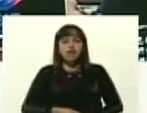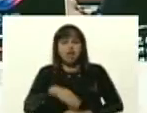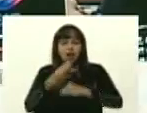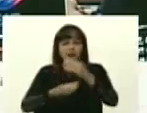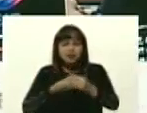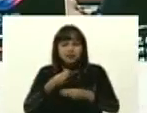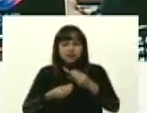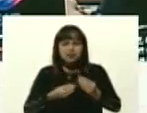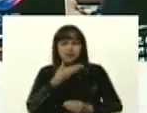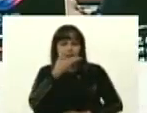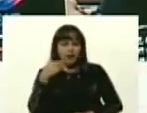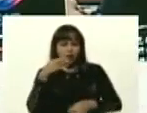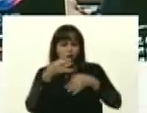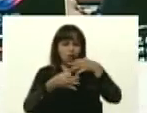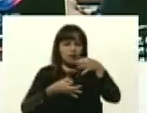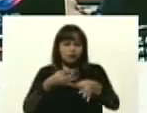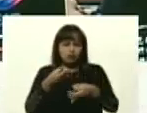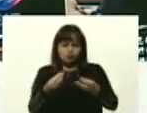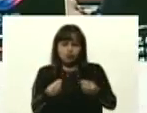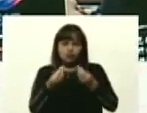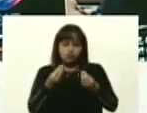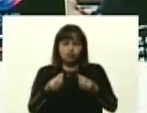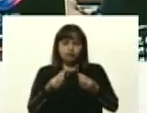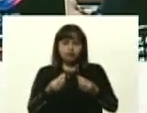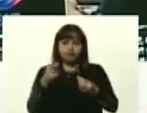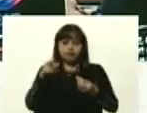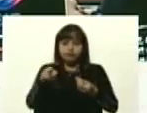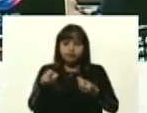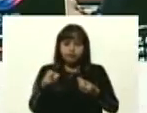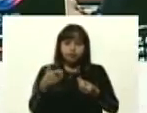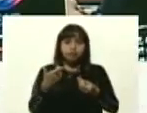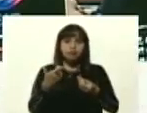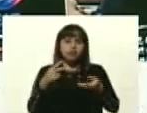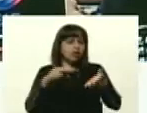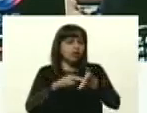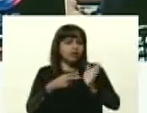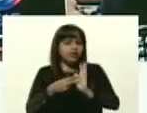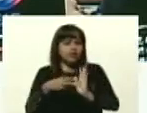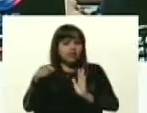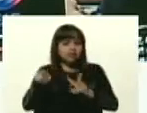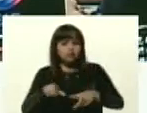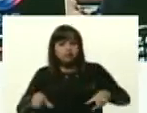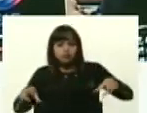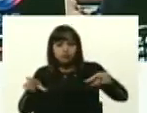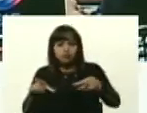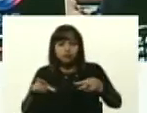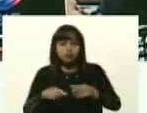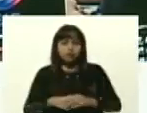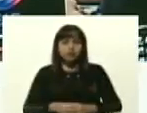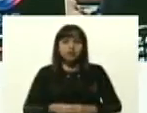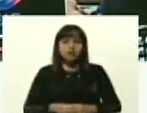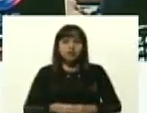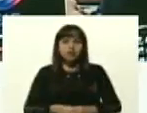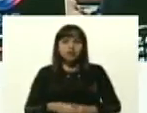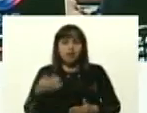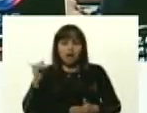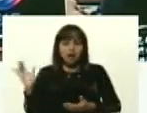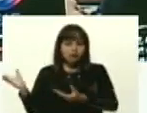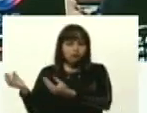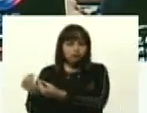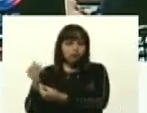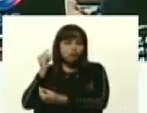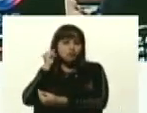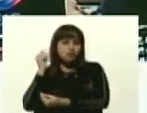explicación de lo que se constituye esta sala, tendré la compañera